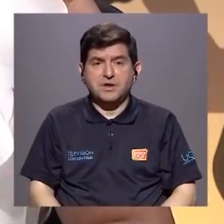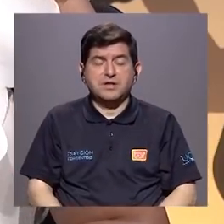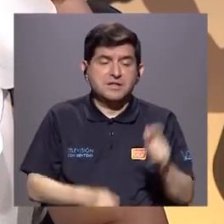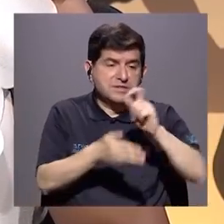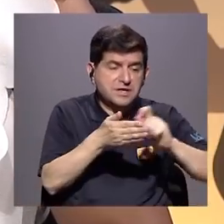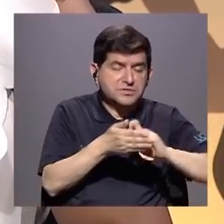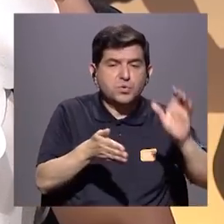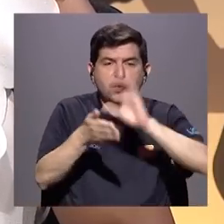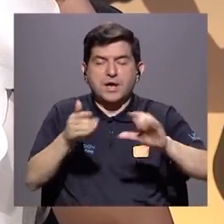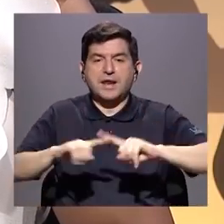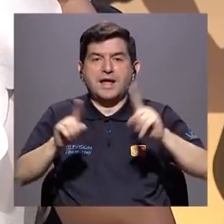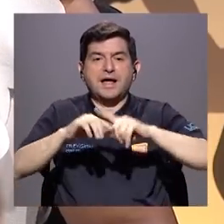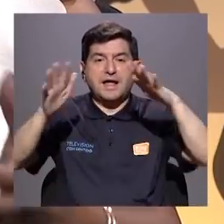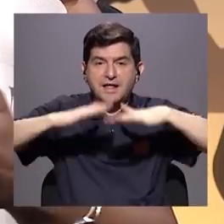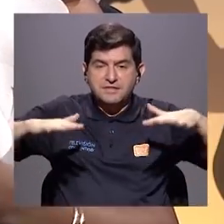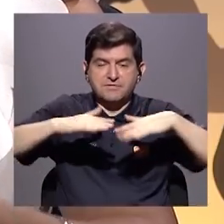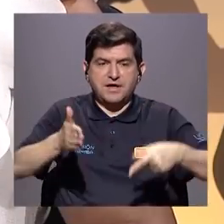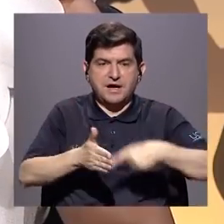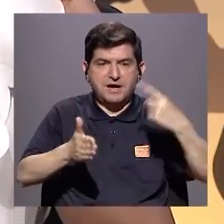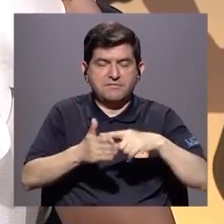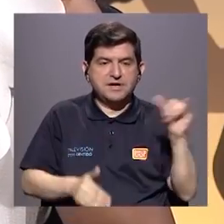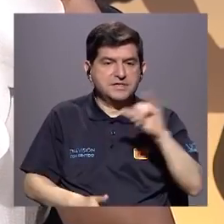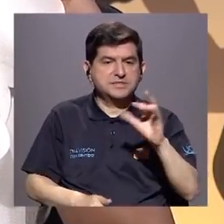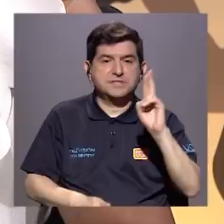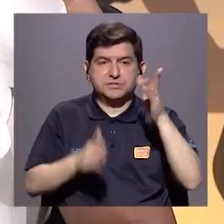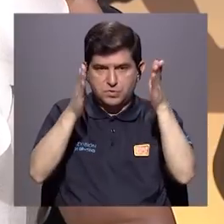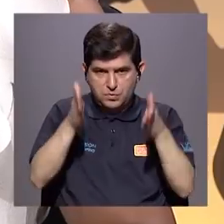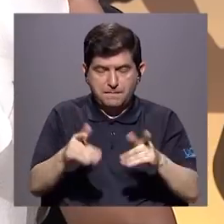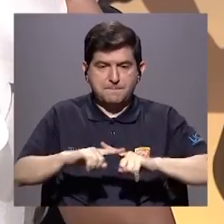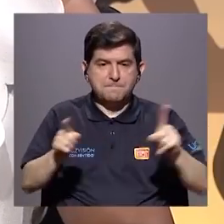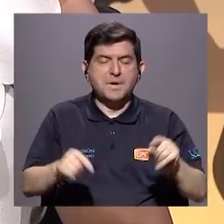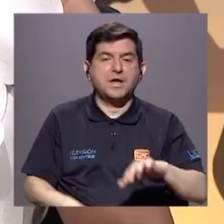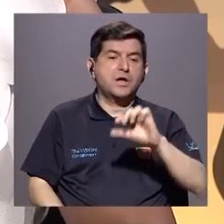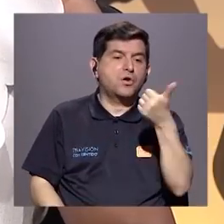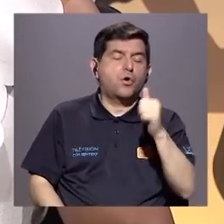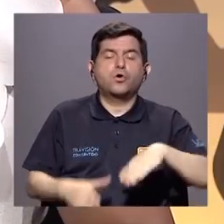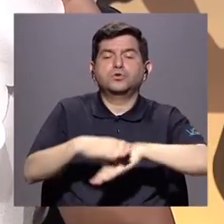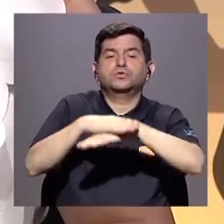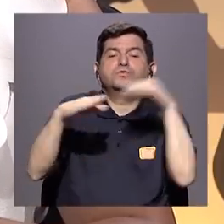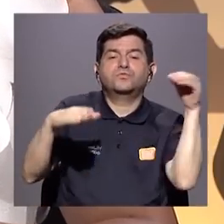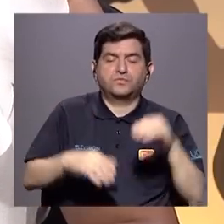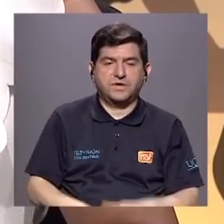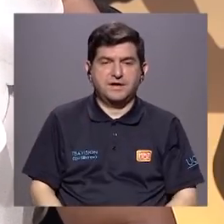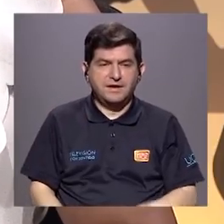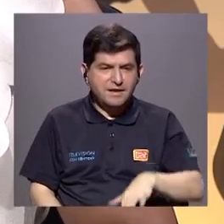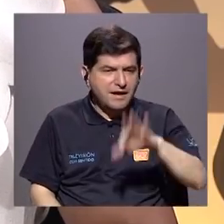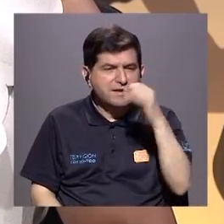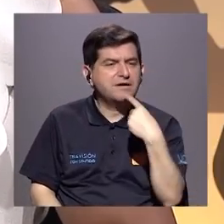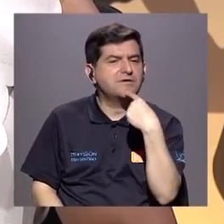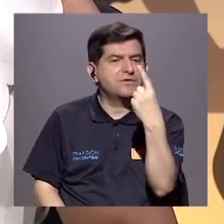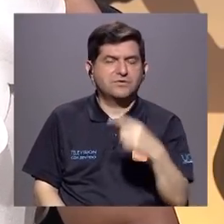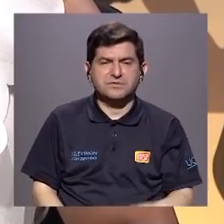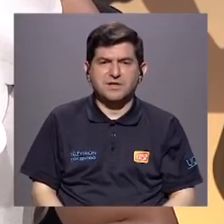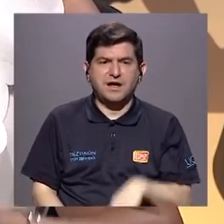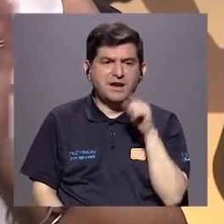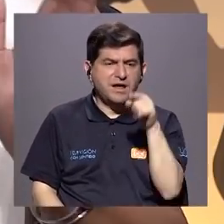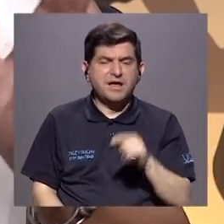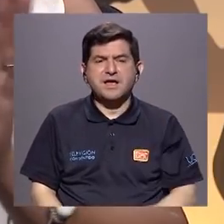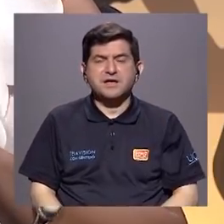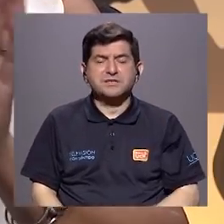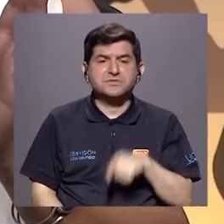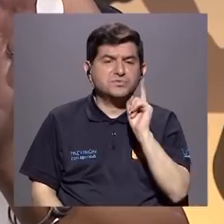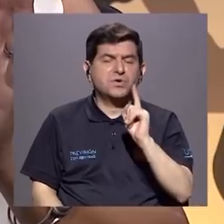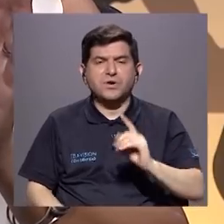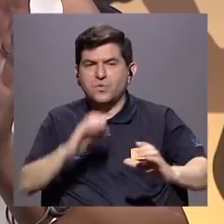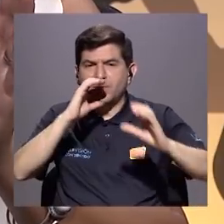la primaria a la secundaria a otra instancia, a veces cursan con sus mismos compañeros, pero a veces otros quedan afuera. Y ahí es donde encontramos que nos dicen, es que esto está en